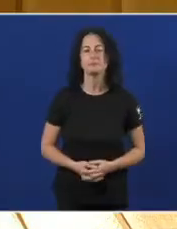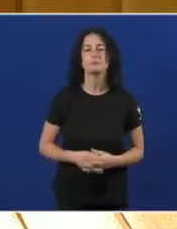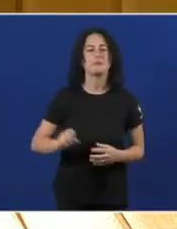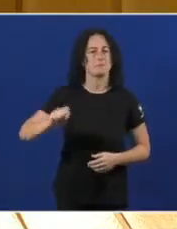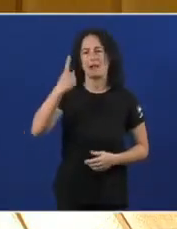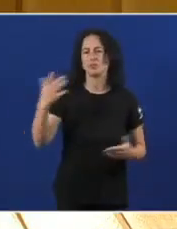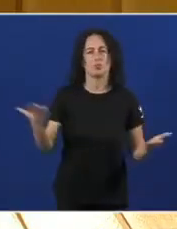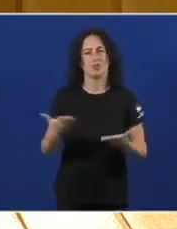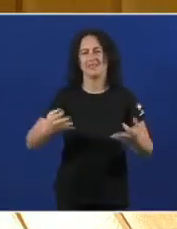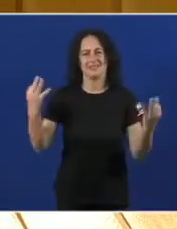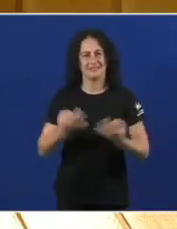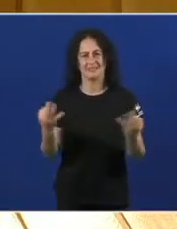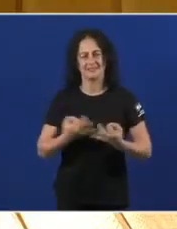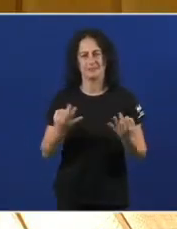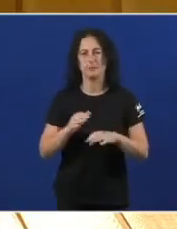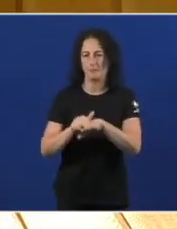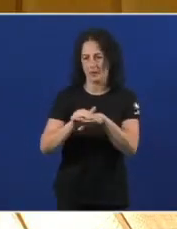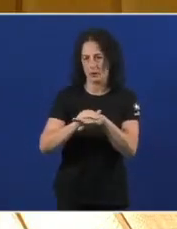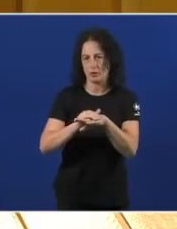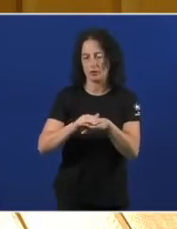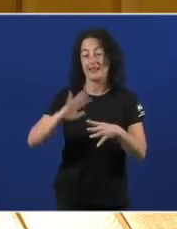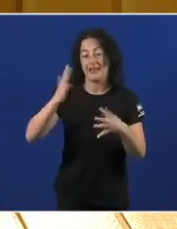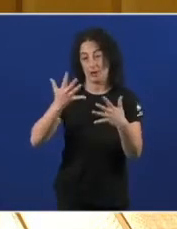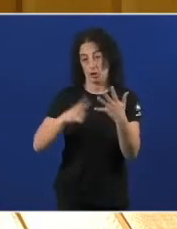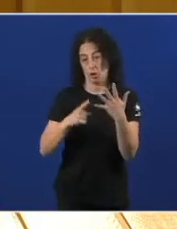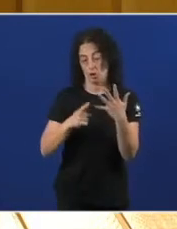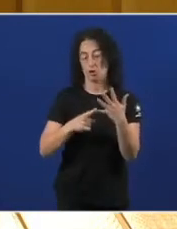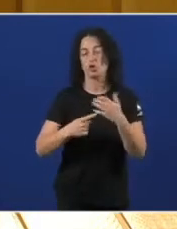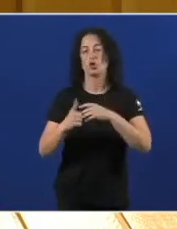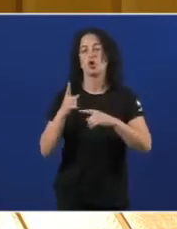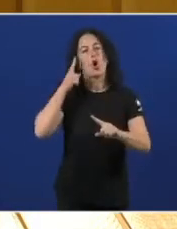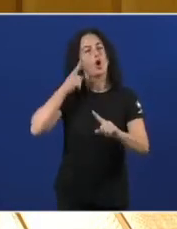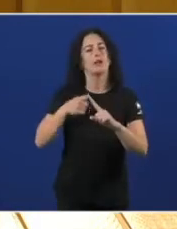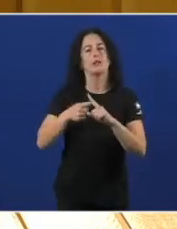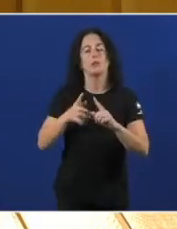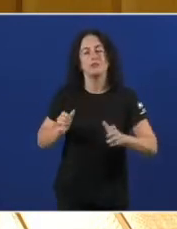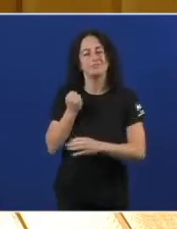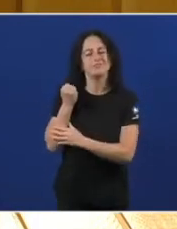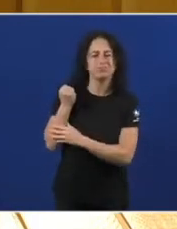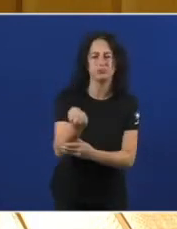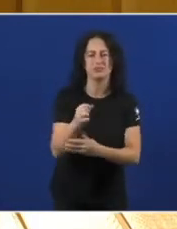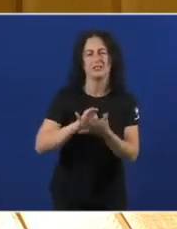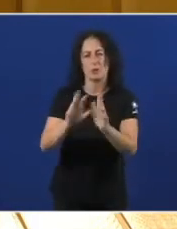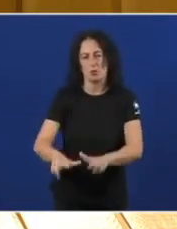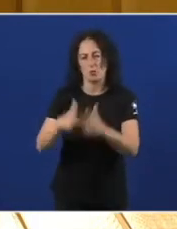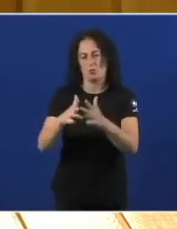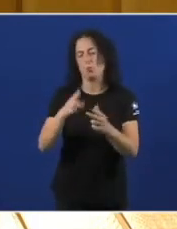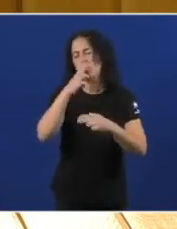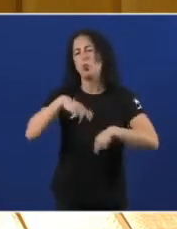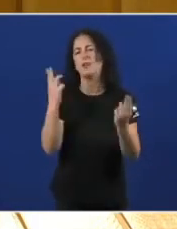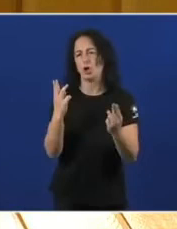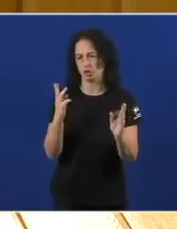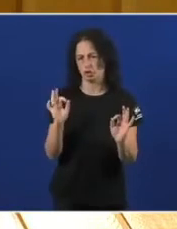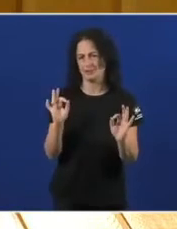O quinto objetivo É reforzar Os servizos públicos O máis Urxente É sacar